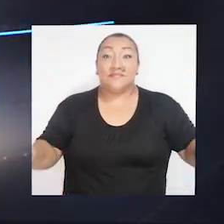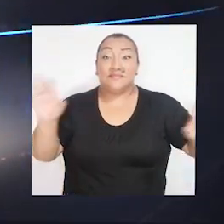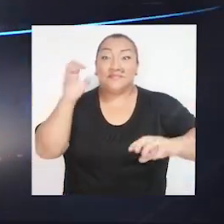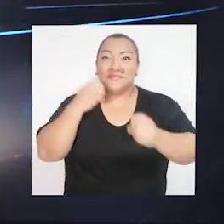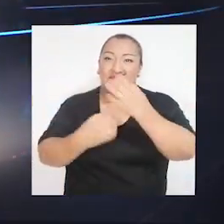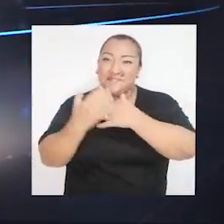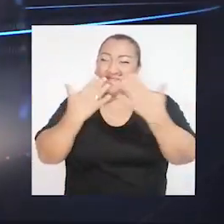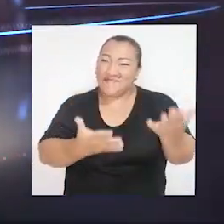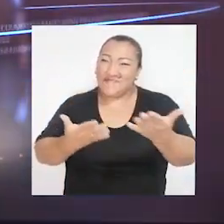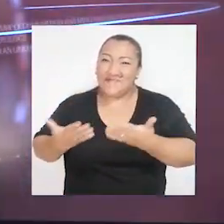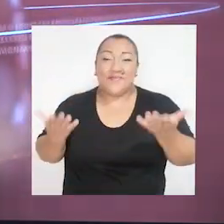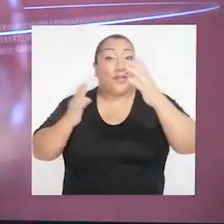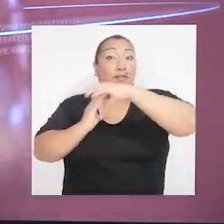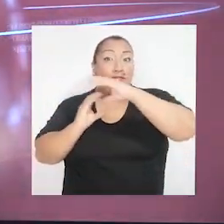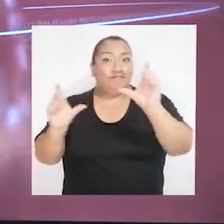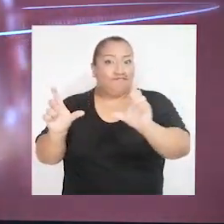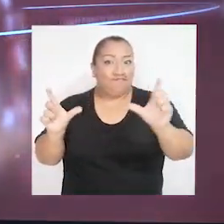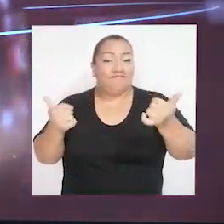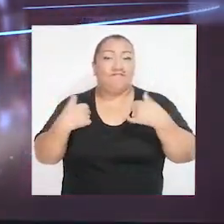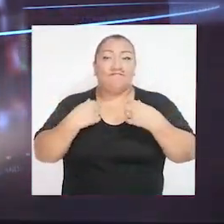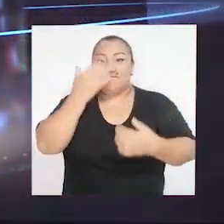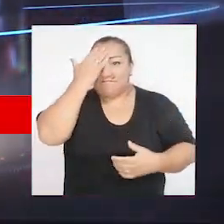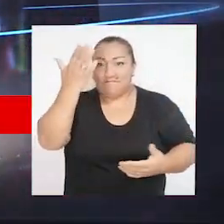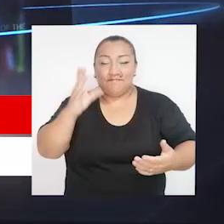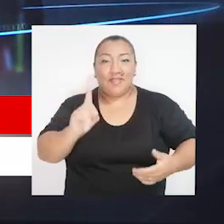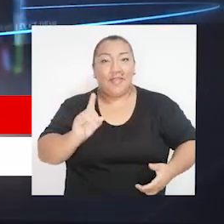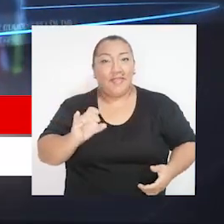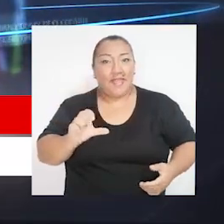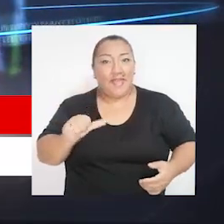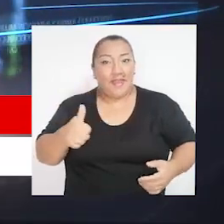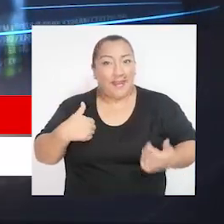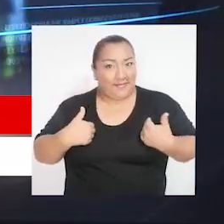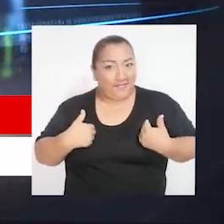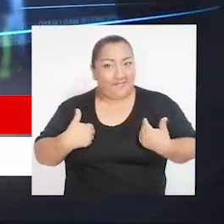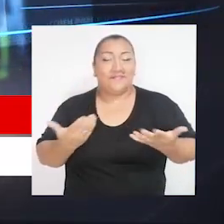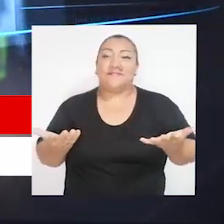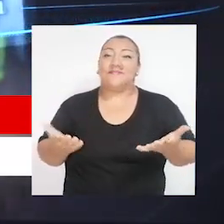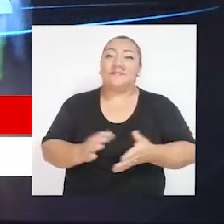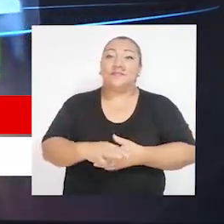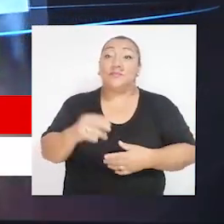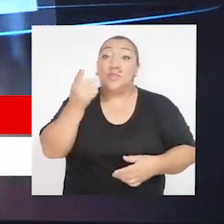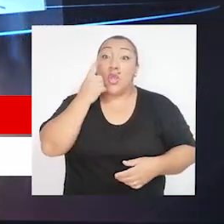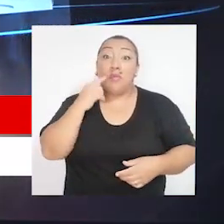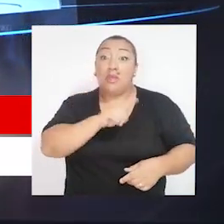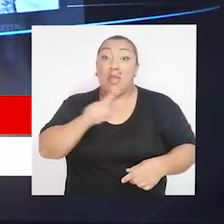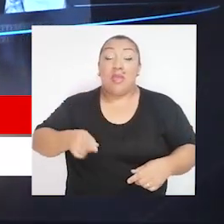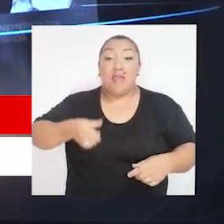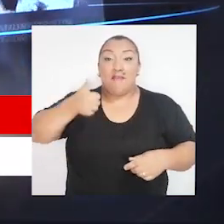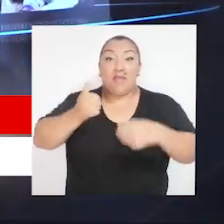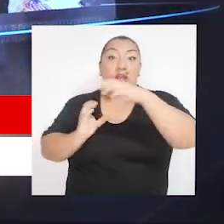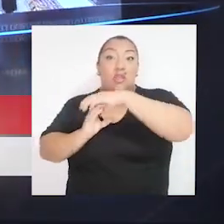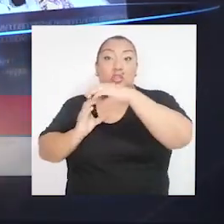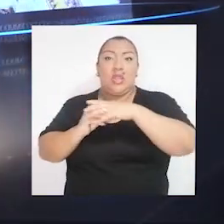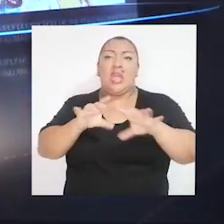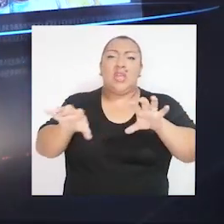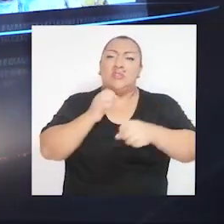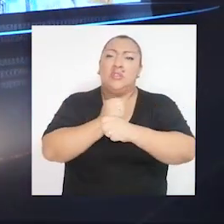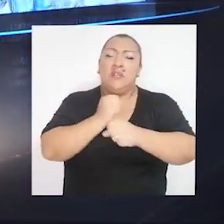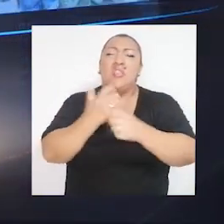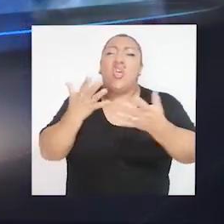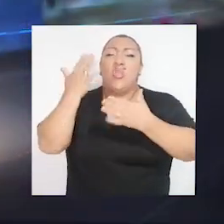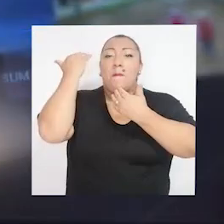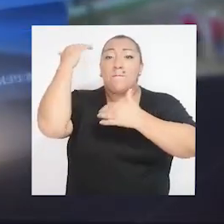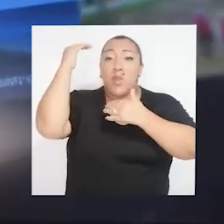Muy buenos días, bienvenidos a Contraloría TV, les saluda Diana Guamaní. Esta semana el Contralor Nelson Schack realizó una jornada de